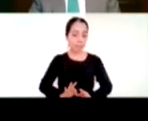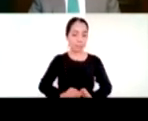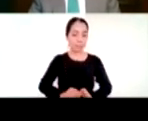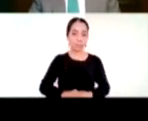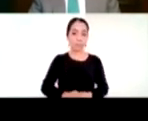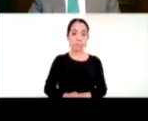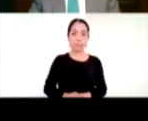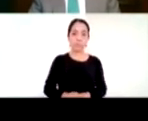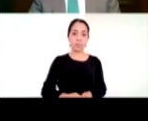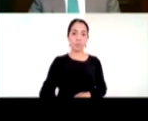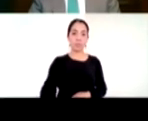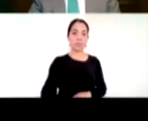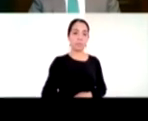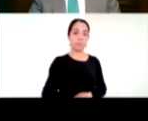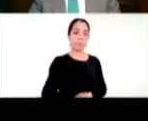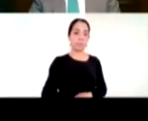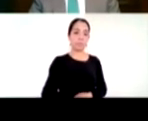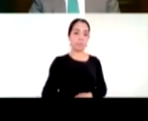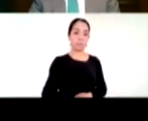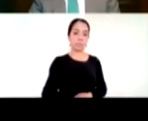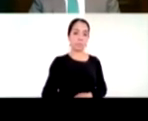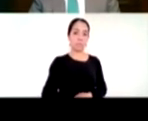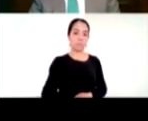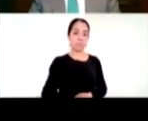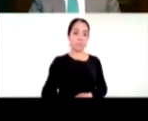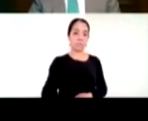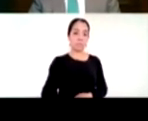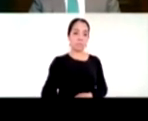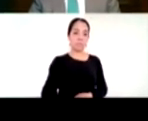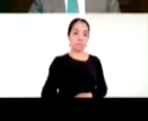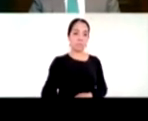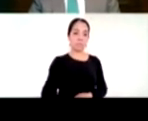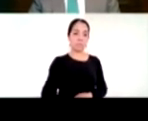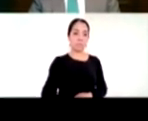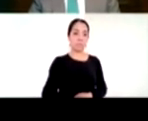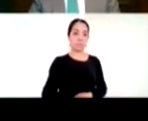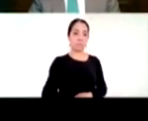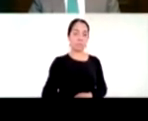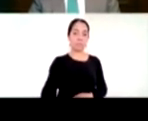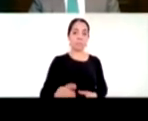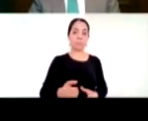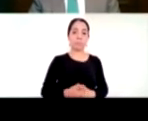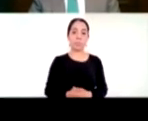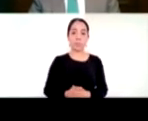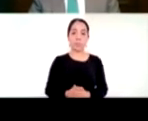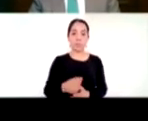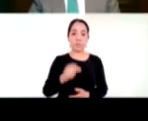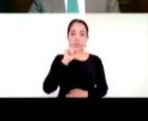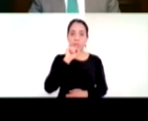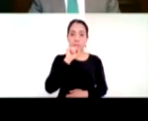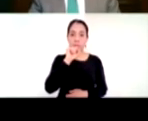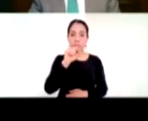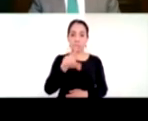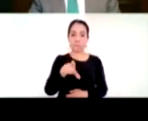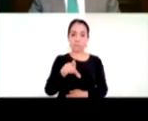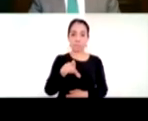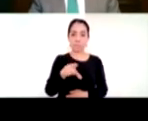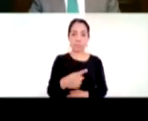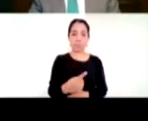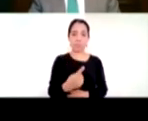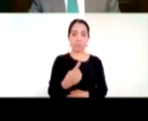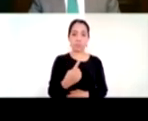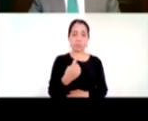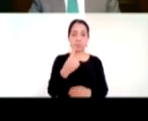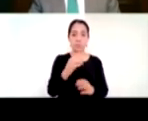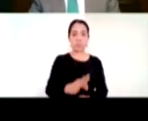concentrarme de manera muy específica adelante en solamente un dato que comparto con